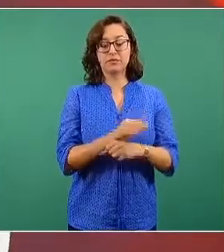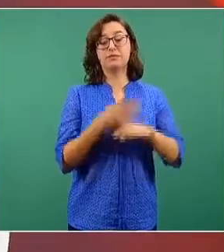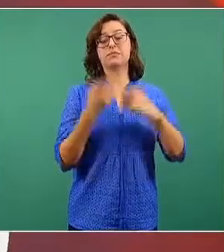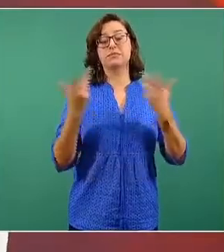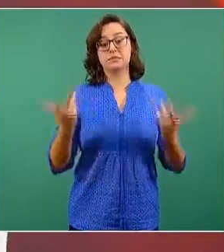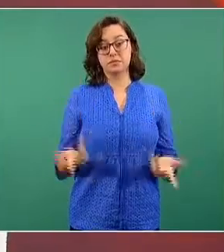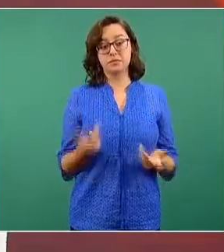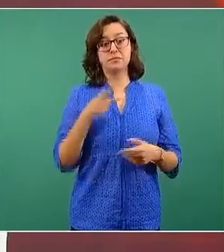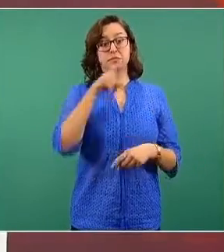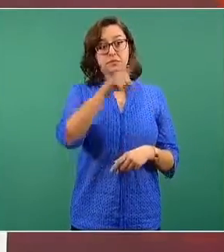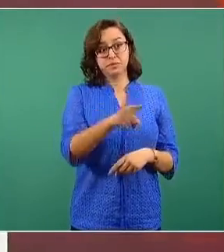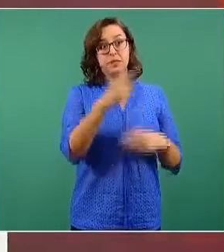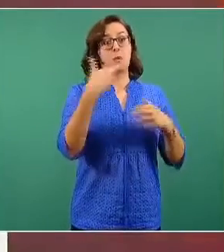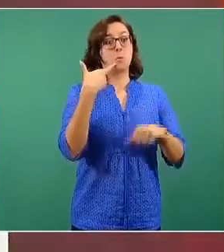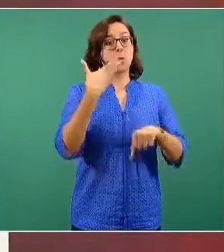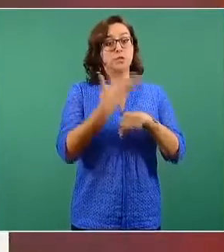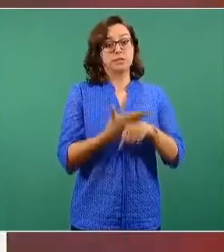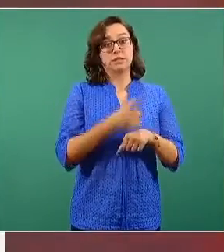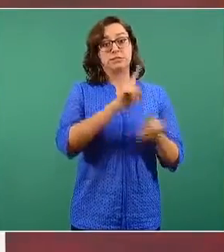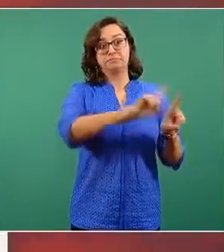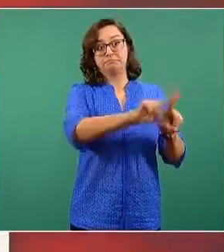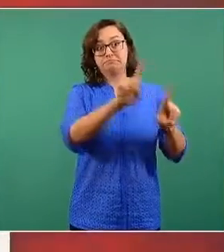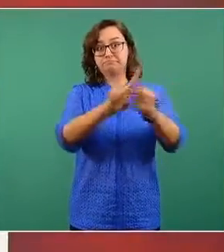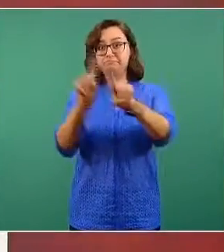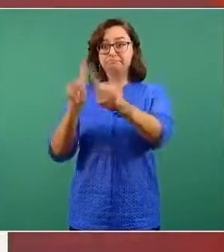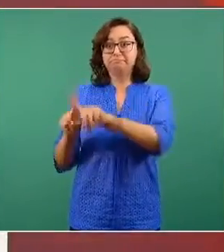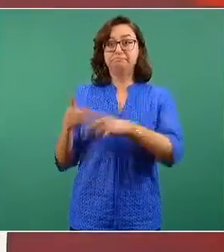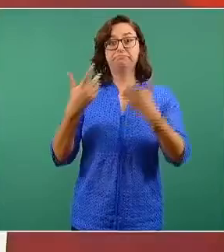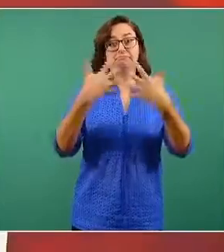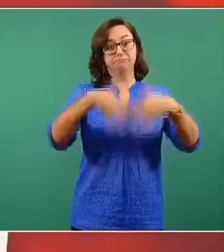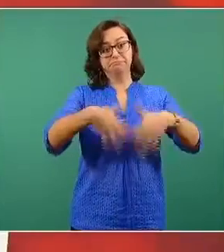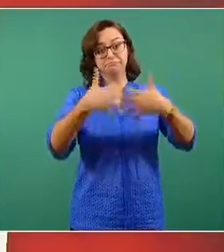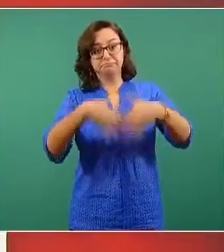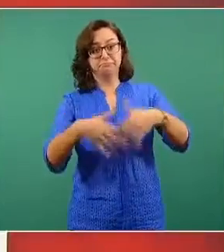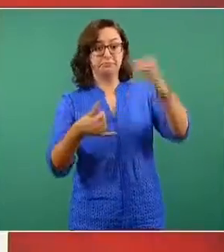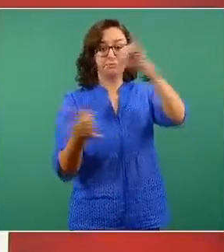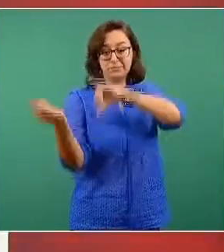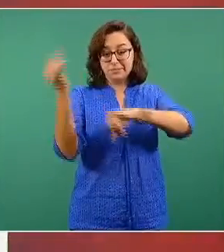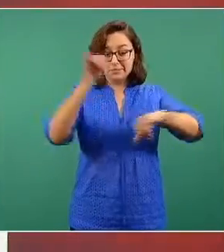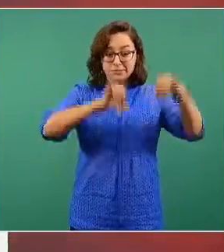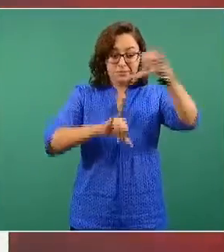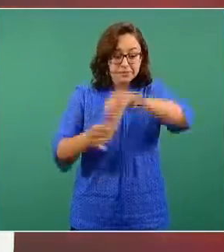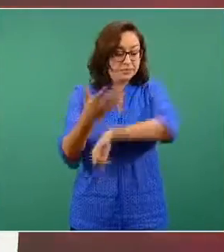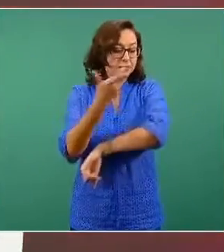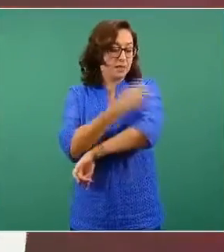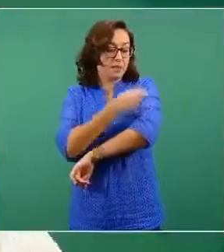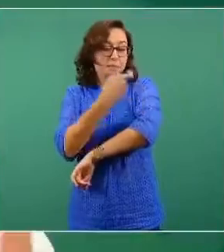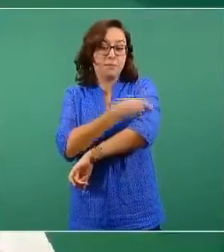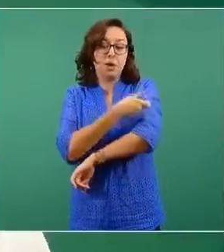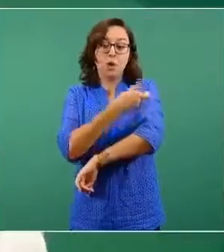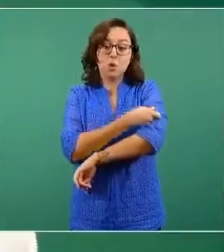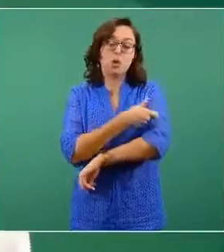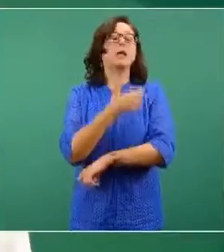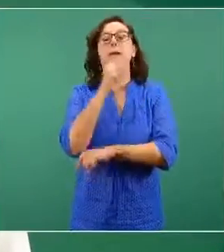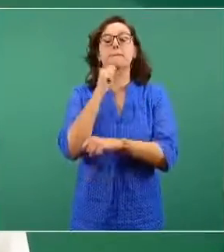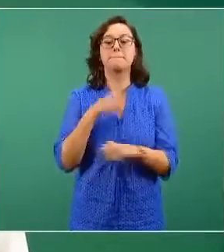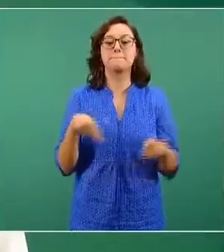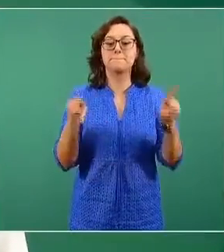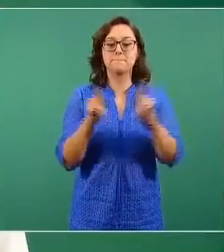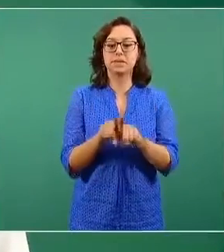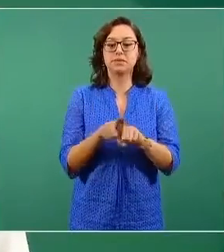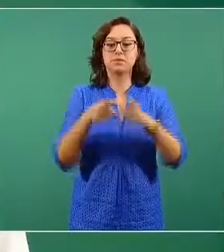farmacéuticas responsables de estas vacunas, propietarias de las patentes de estas vacunas y las